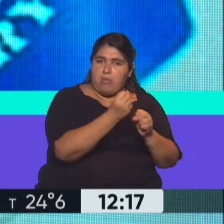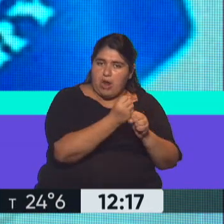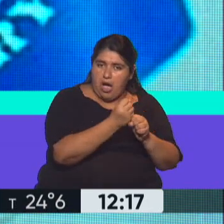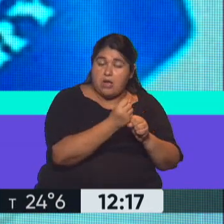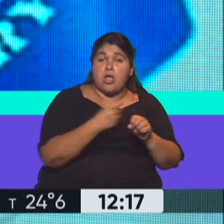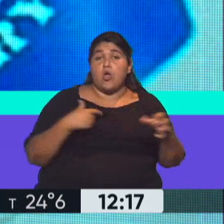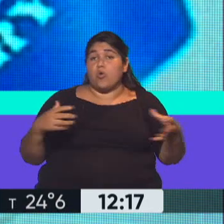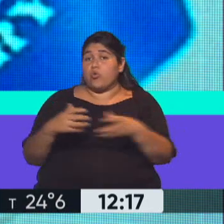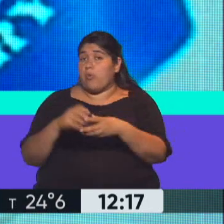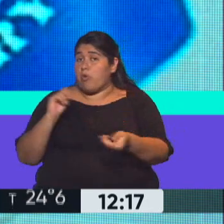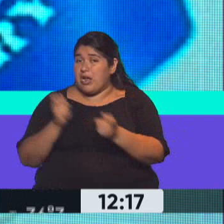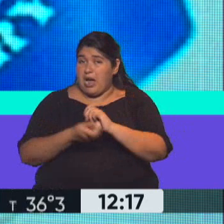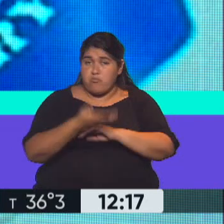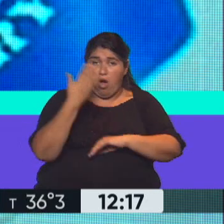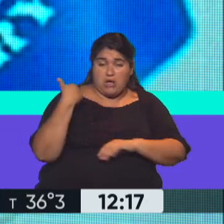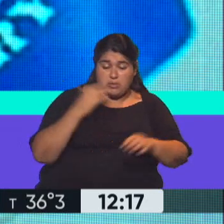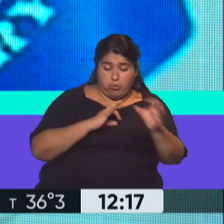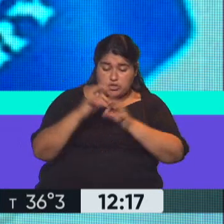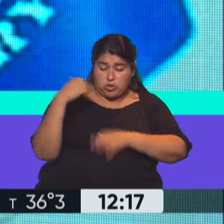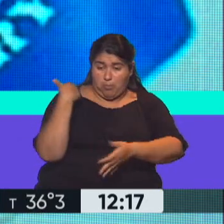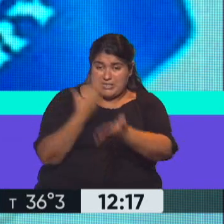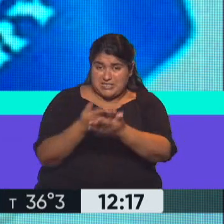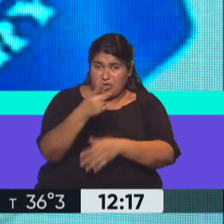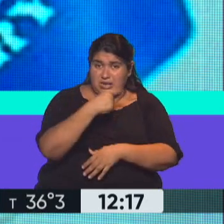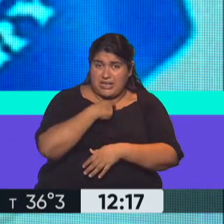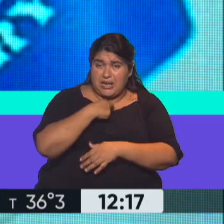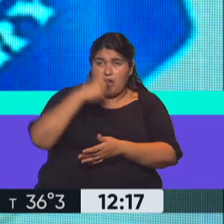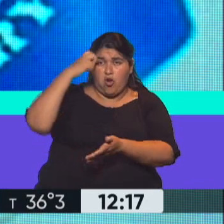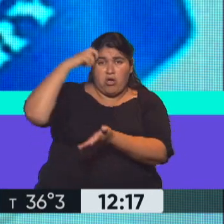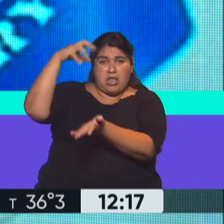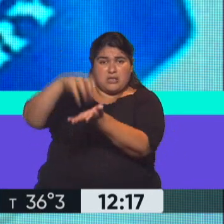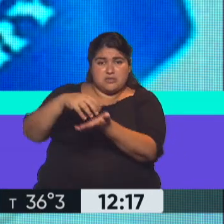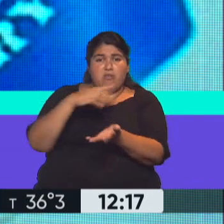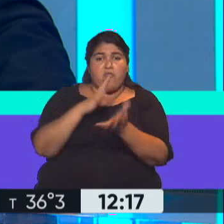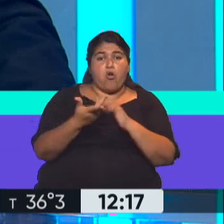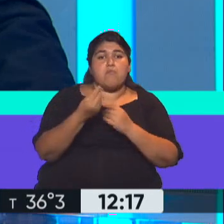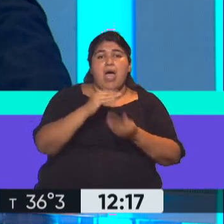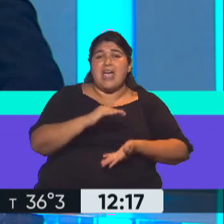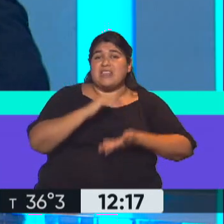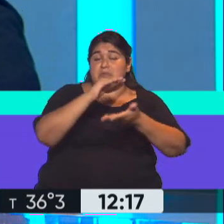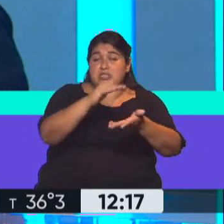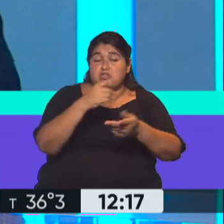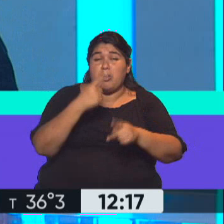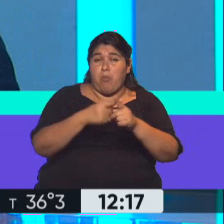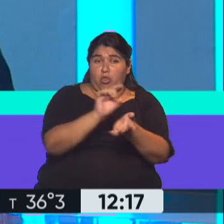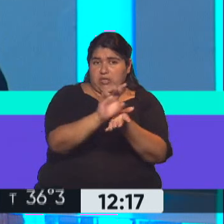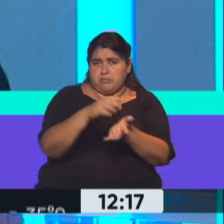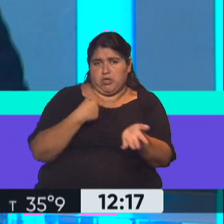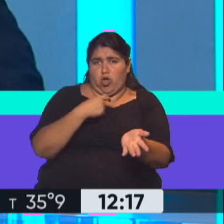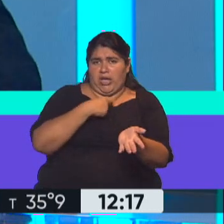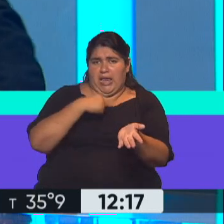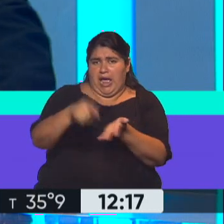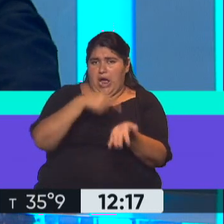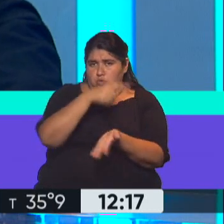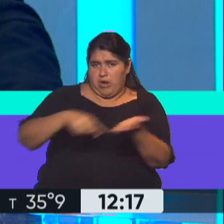Juntos por el Cambio presentó hace meses un proyecto en el Congreso Nacional para eliminar las indemnizaciones por despido. Sí, hay dos aspectos importantes de